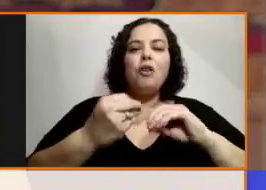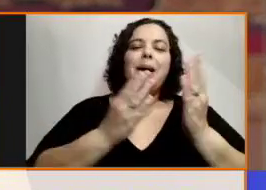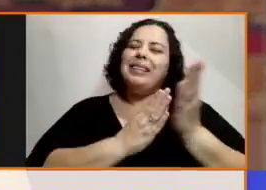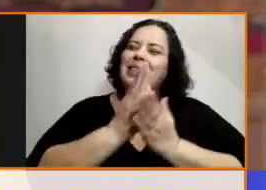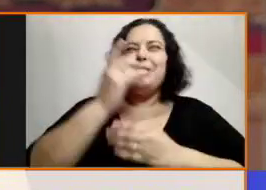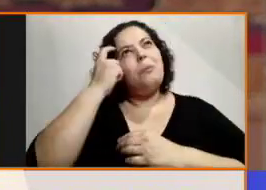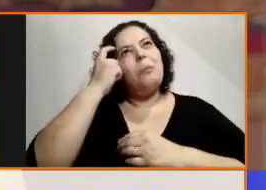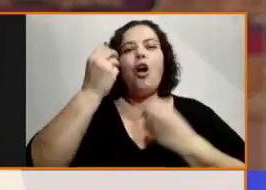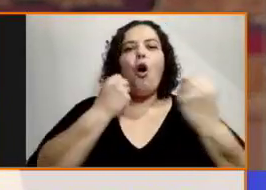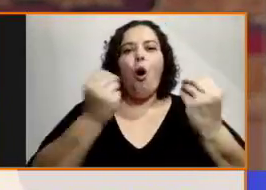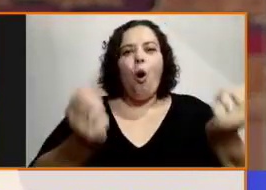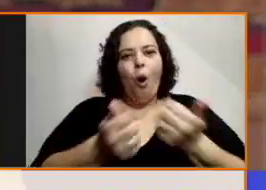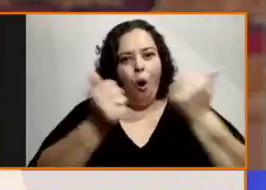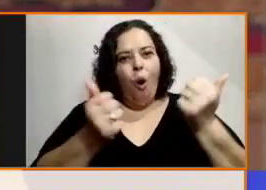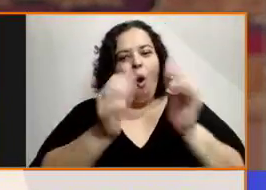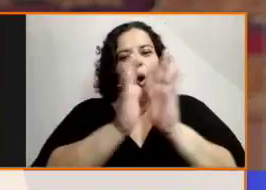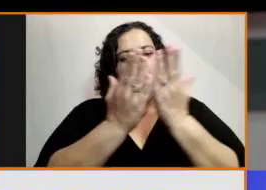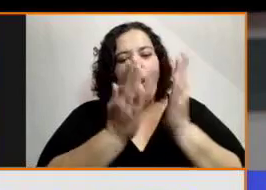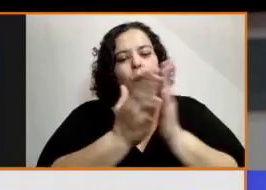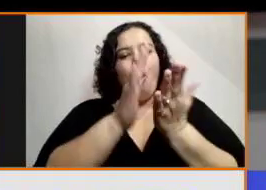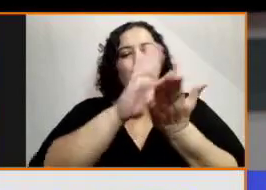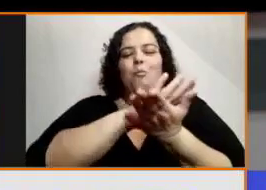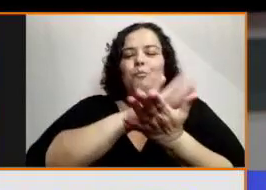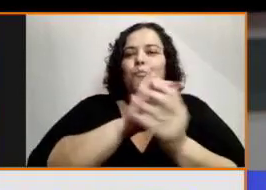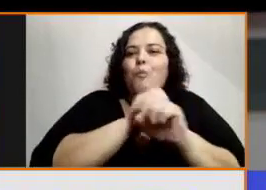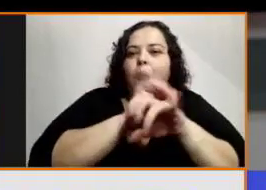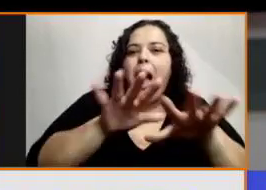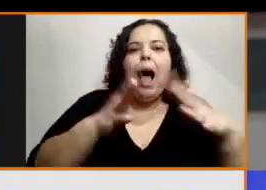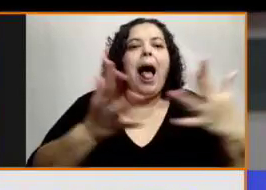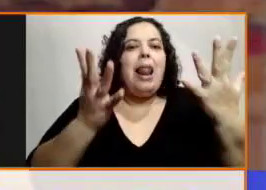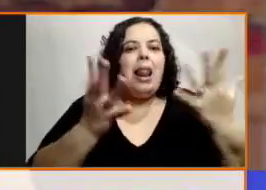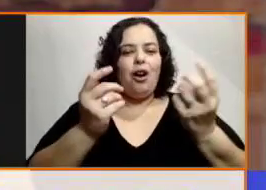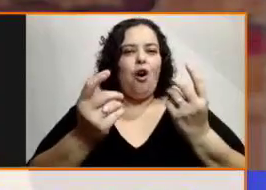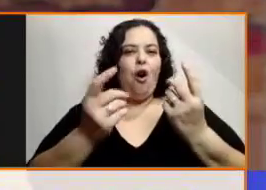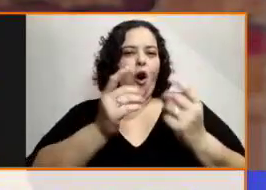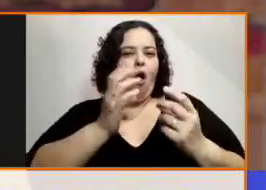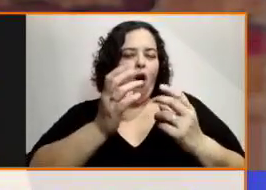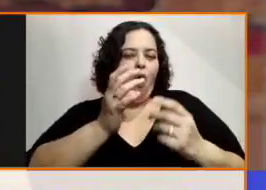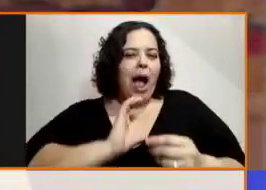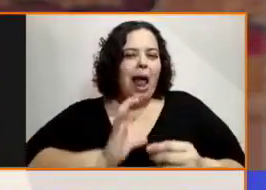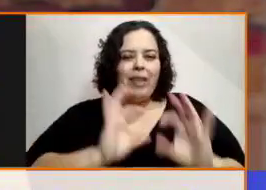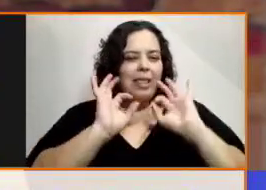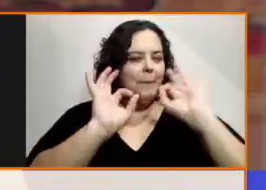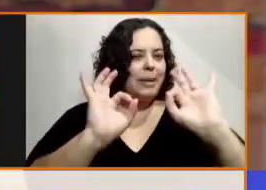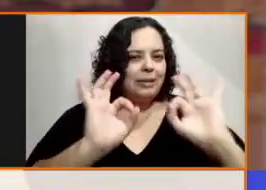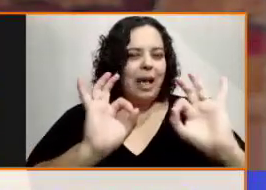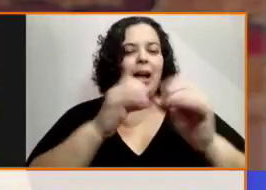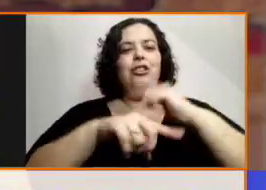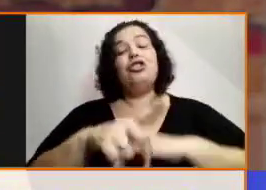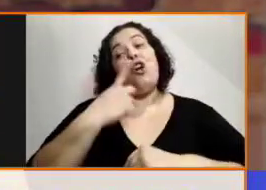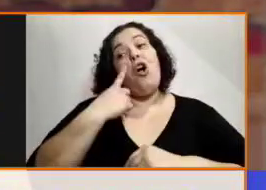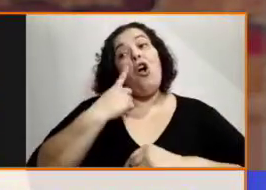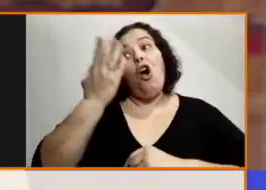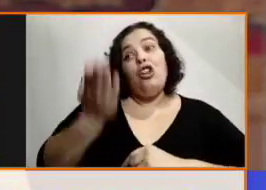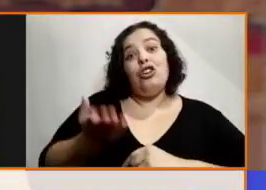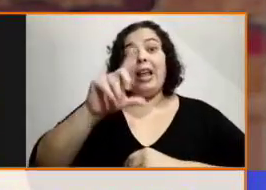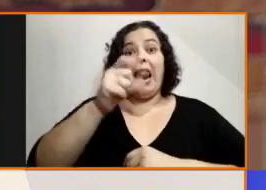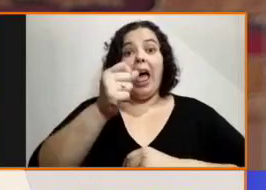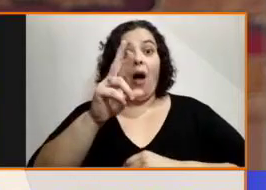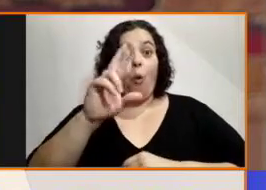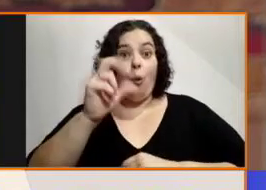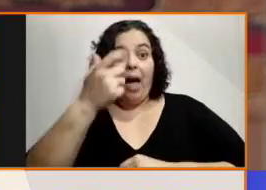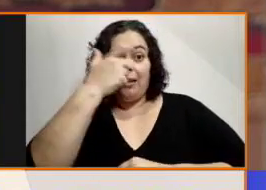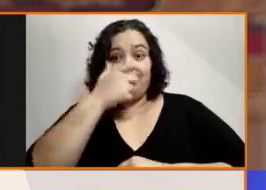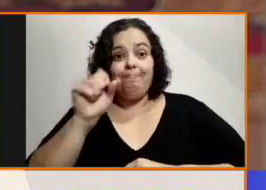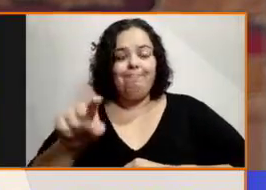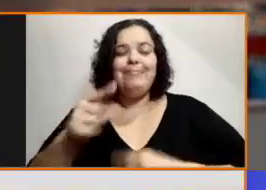con determinadas características, y bueno, conocer a Laura terminó de cerrar esta idea de publicar de esta manera, con estas técnicas. Y desde